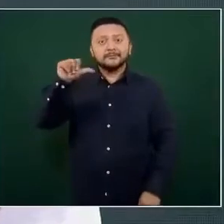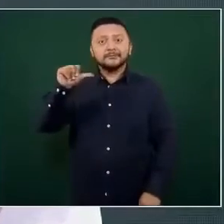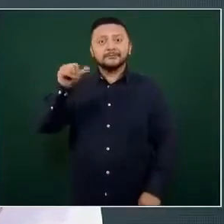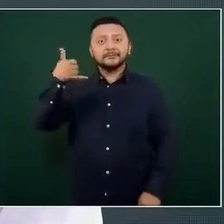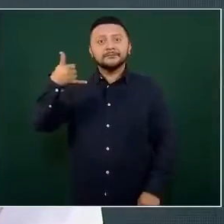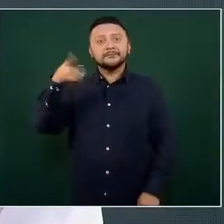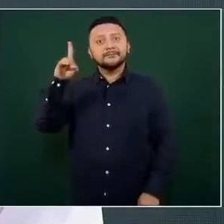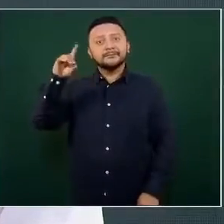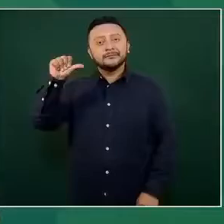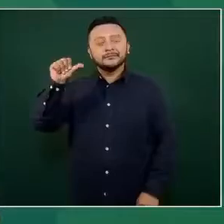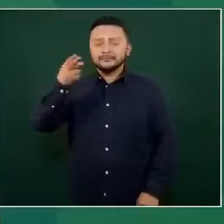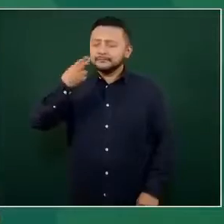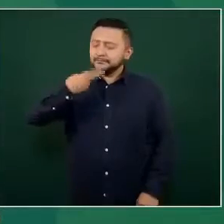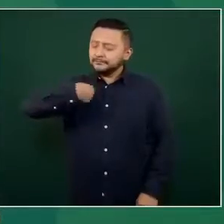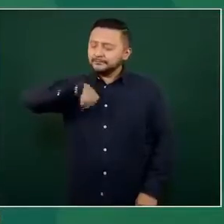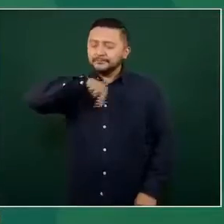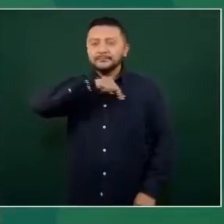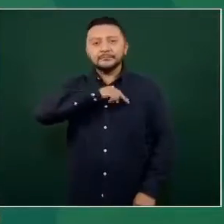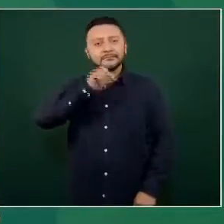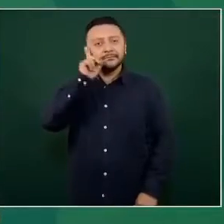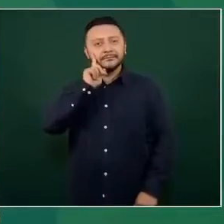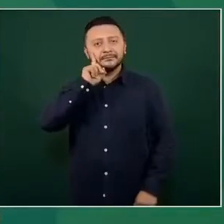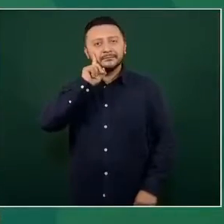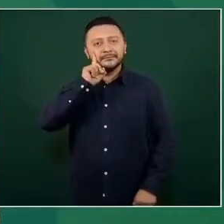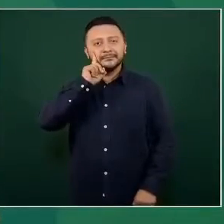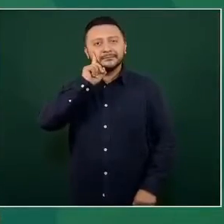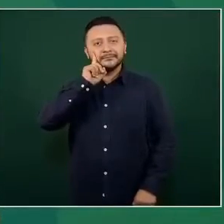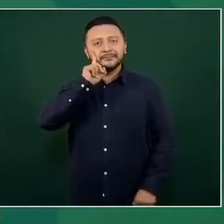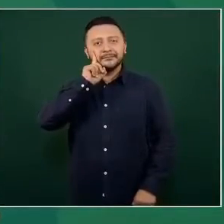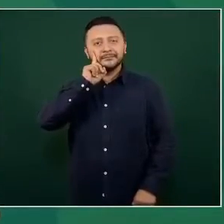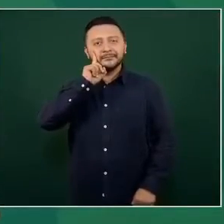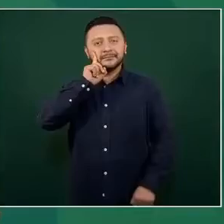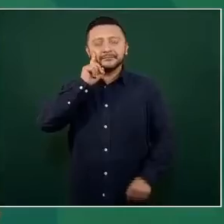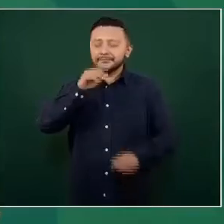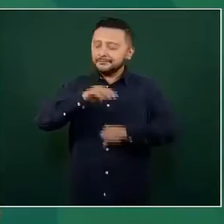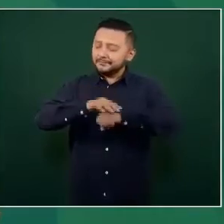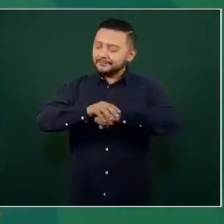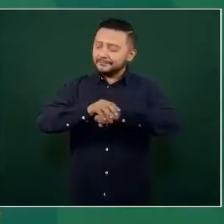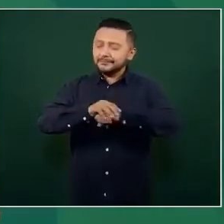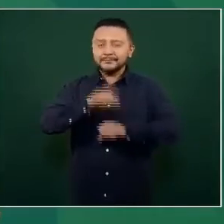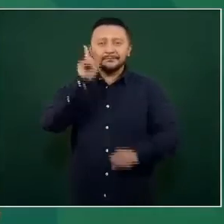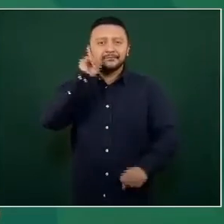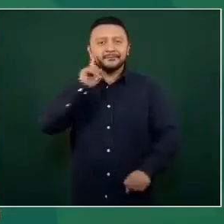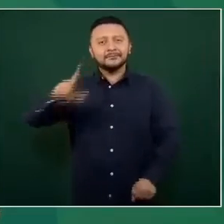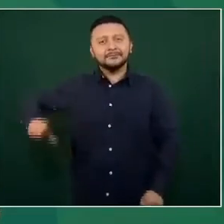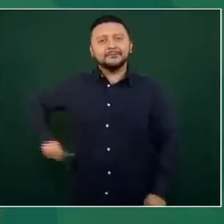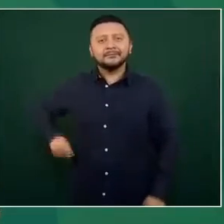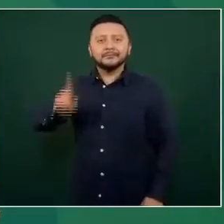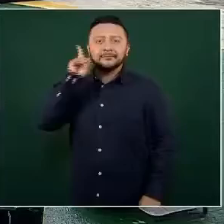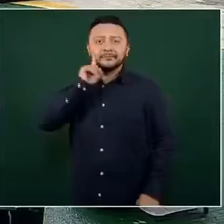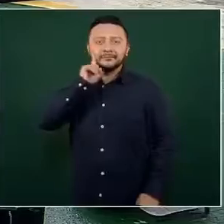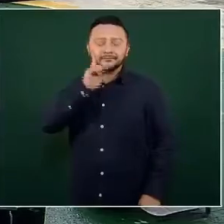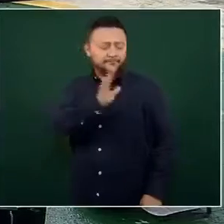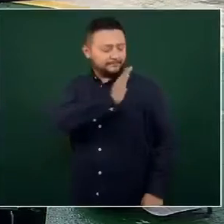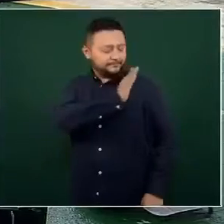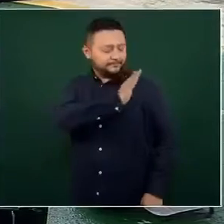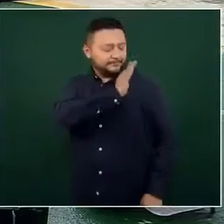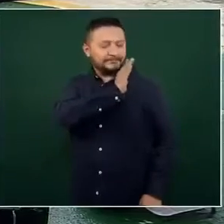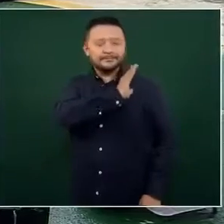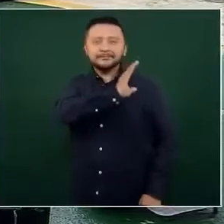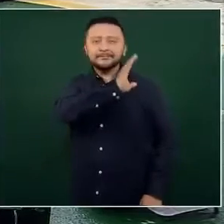compañera gobernadora, que la queremos mucho,